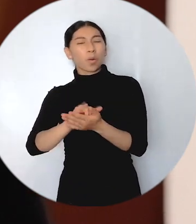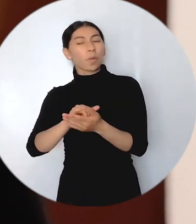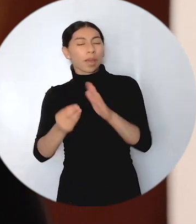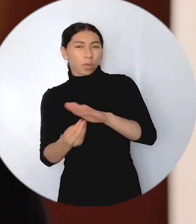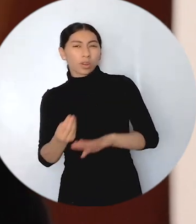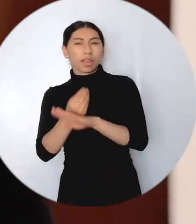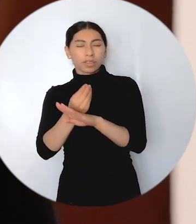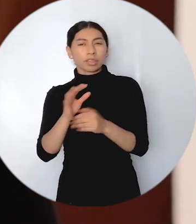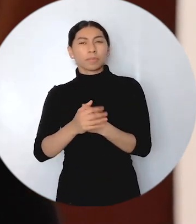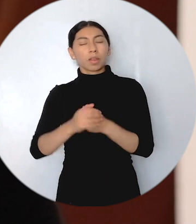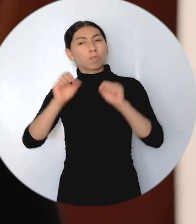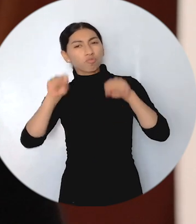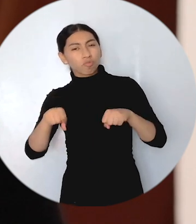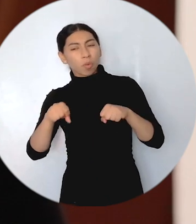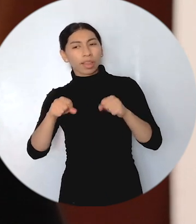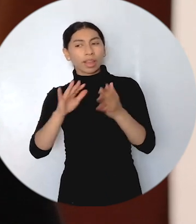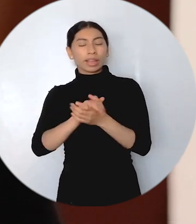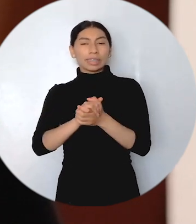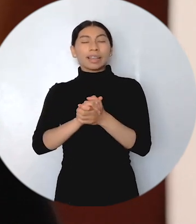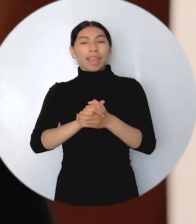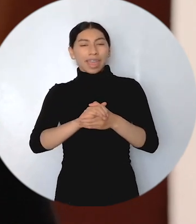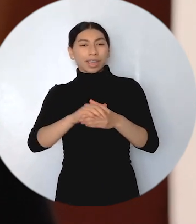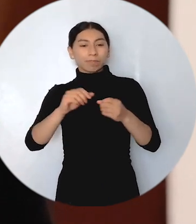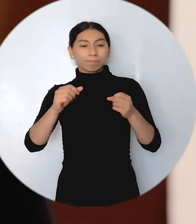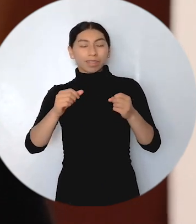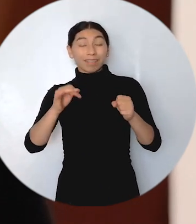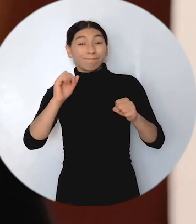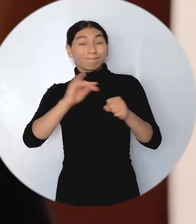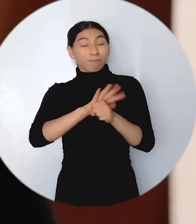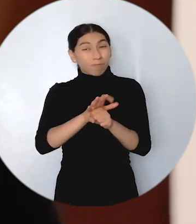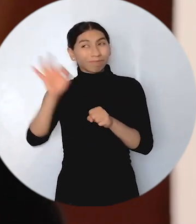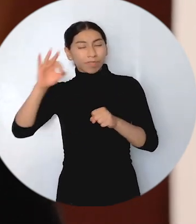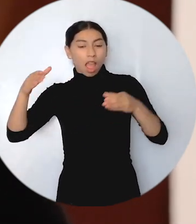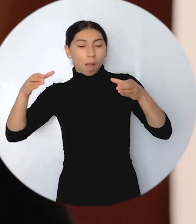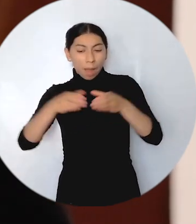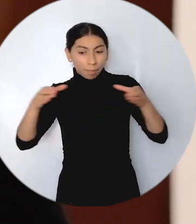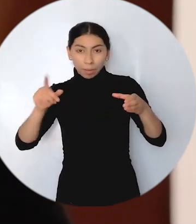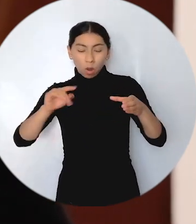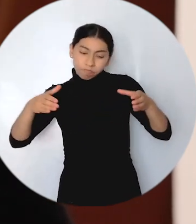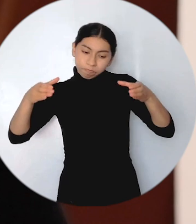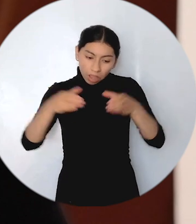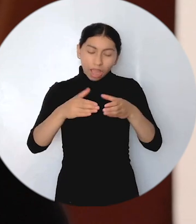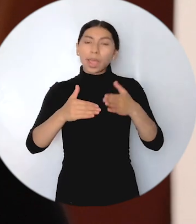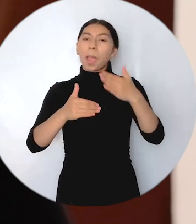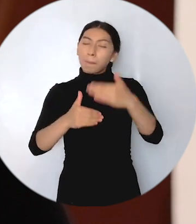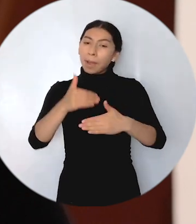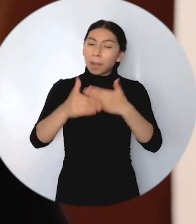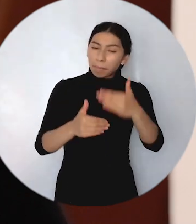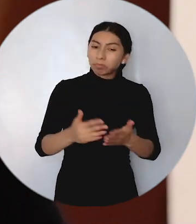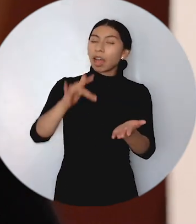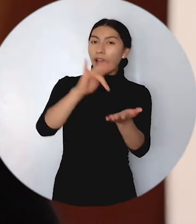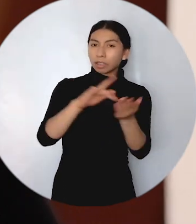desplegado la unidad para poder mitigar el coronavirus y poder ir implementando poco a poco de manera